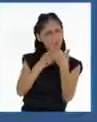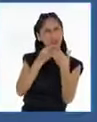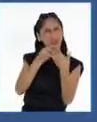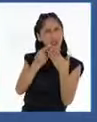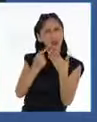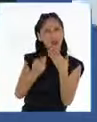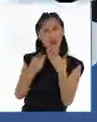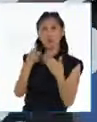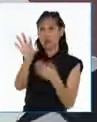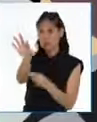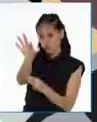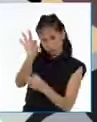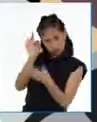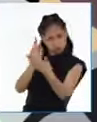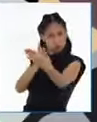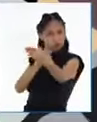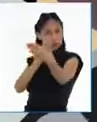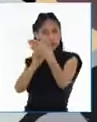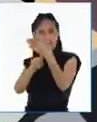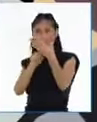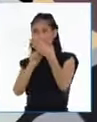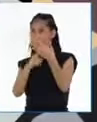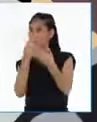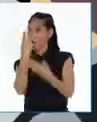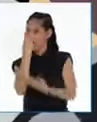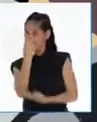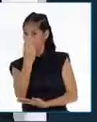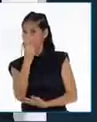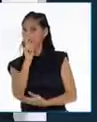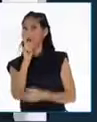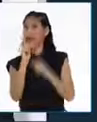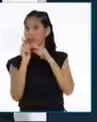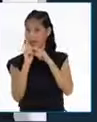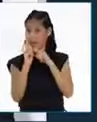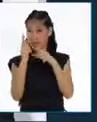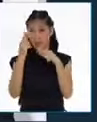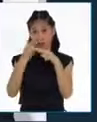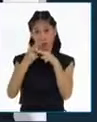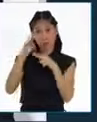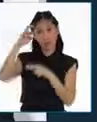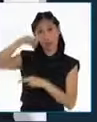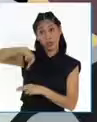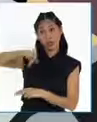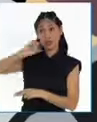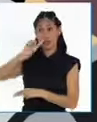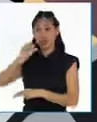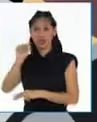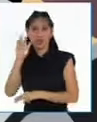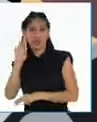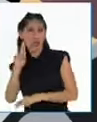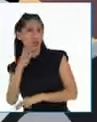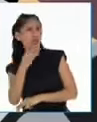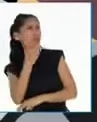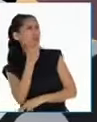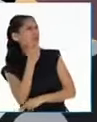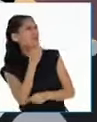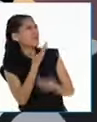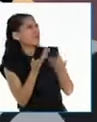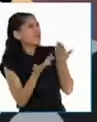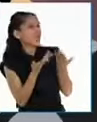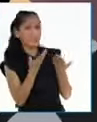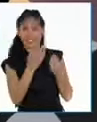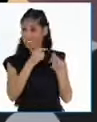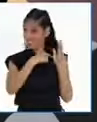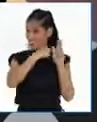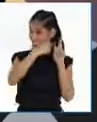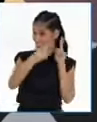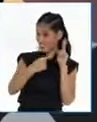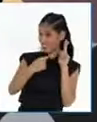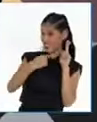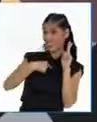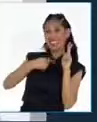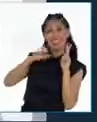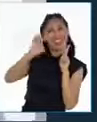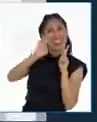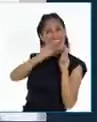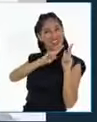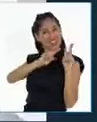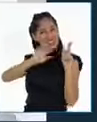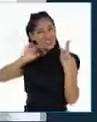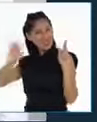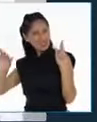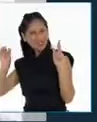objetos veríamos a alguien llamada Pilar. ¿Quién pregunta por mí? ¡Somos Edwin María Elijari!